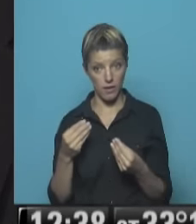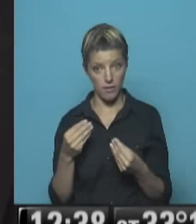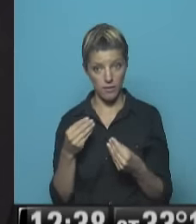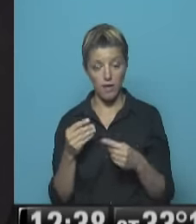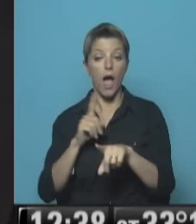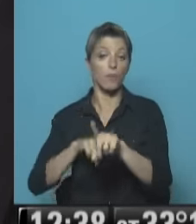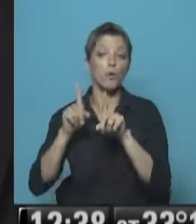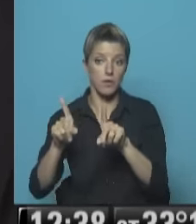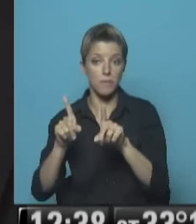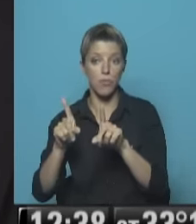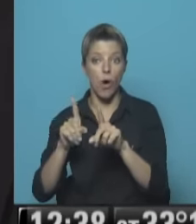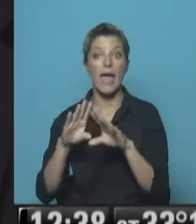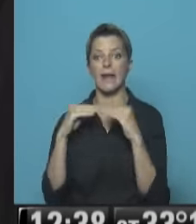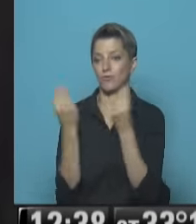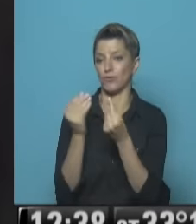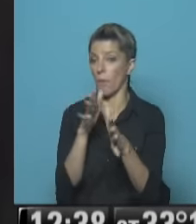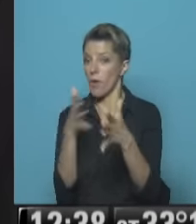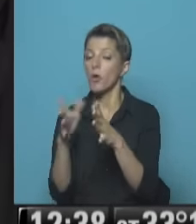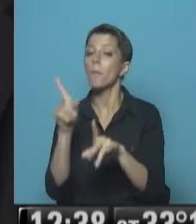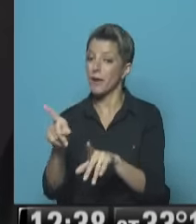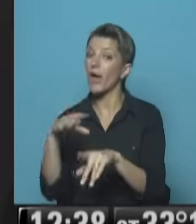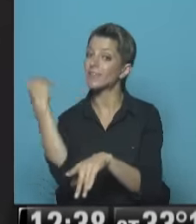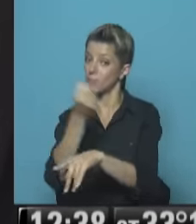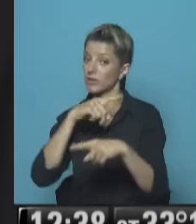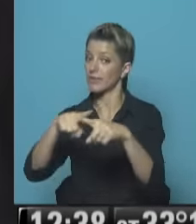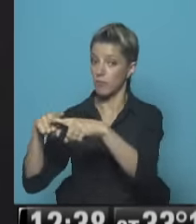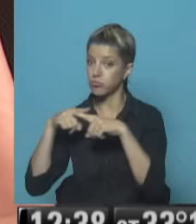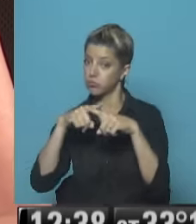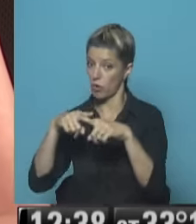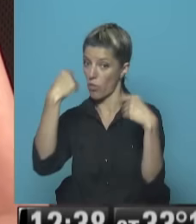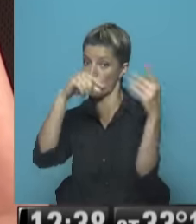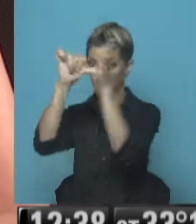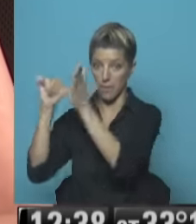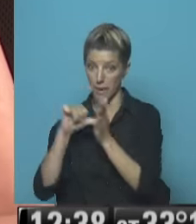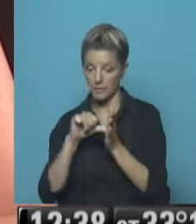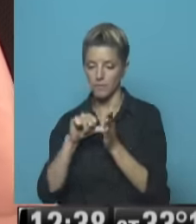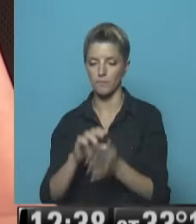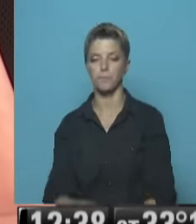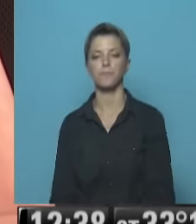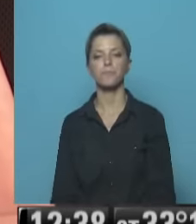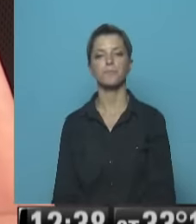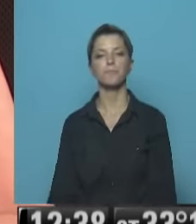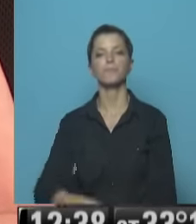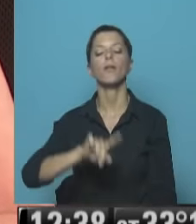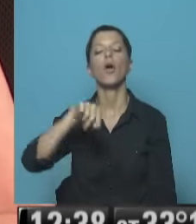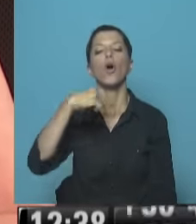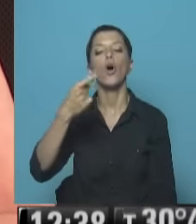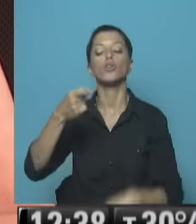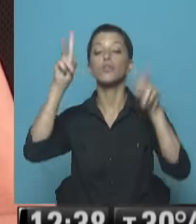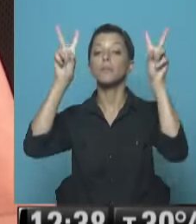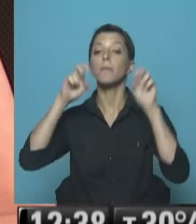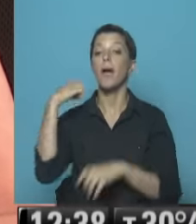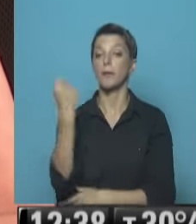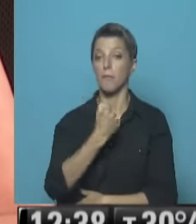pocos resultados, es tan importante esta discusión, en definitiva Totalmente Bueno, y el otro tema importantísimo de la semana es que tuvimos el